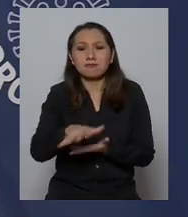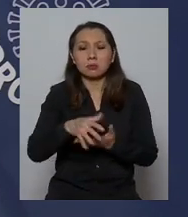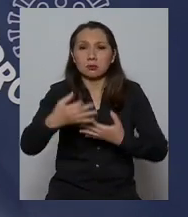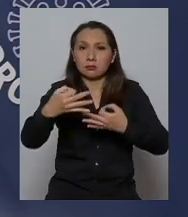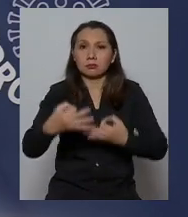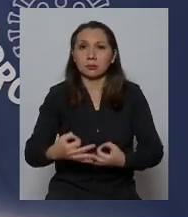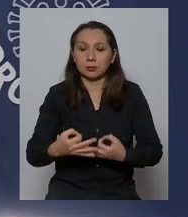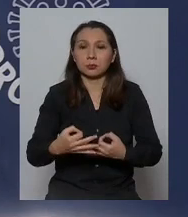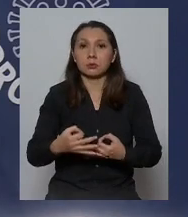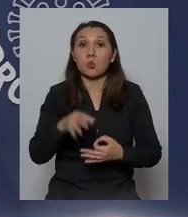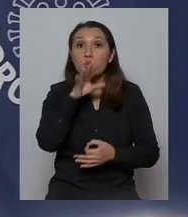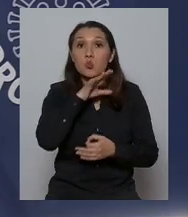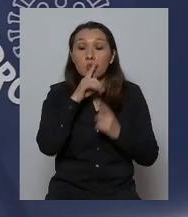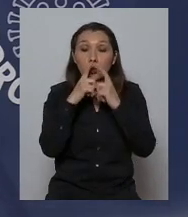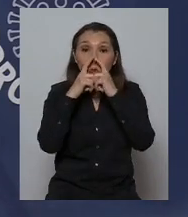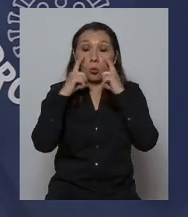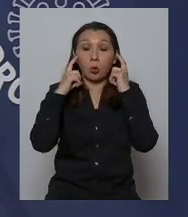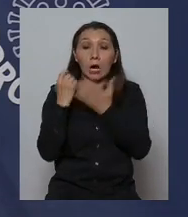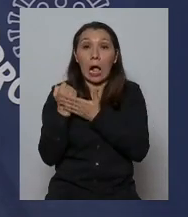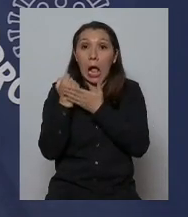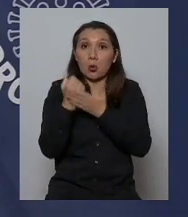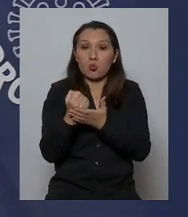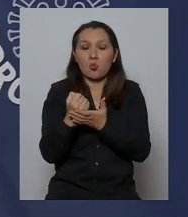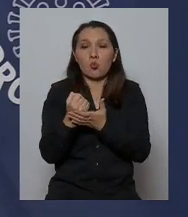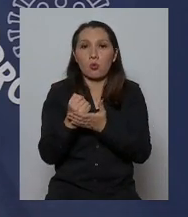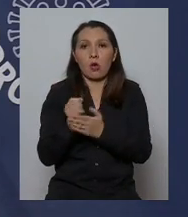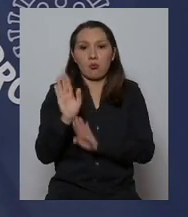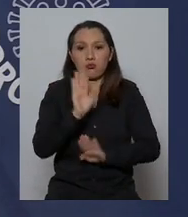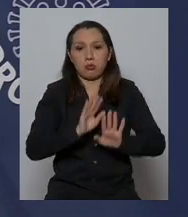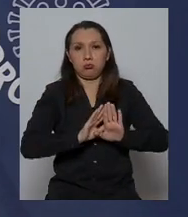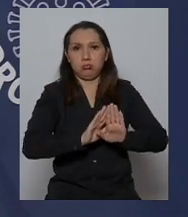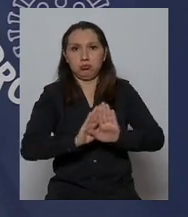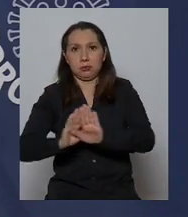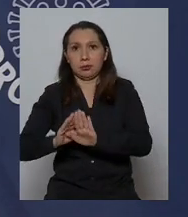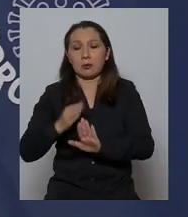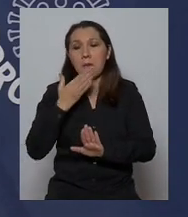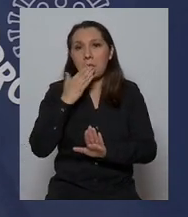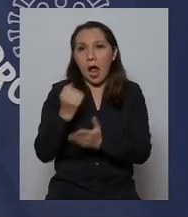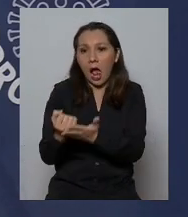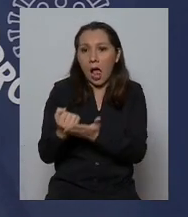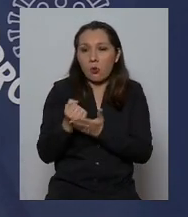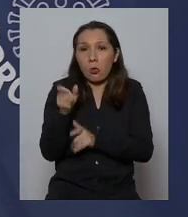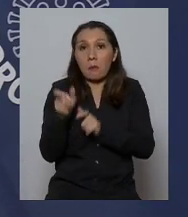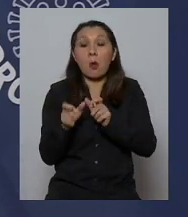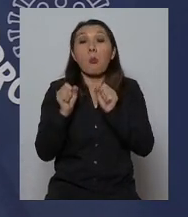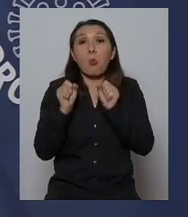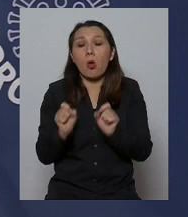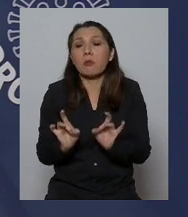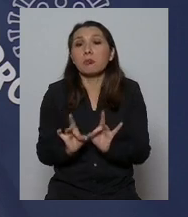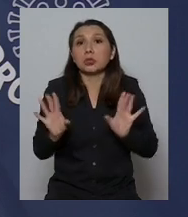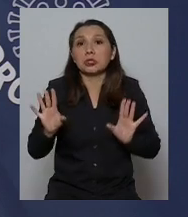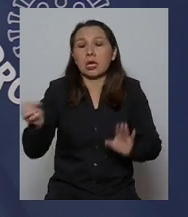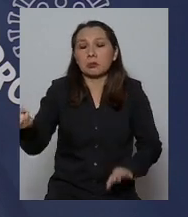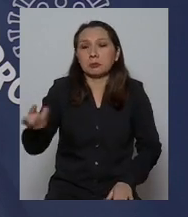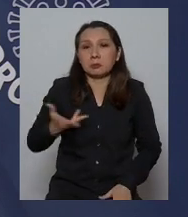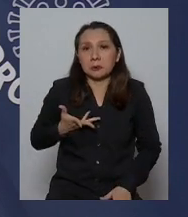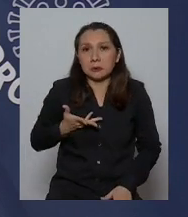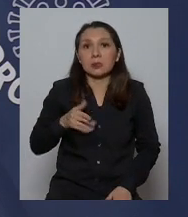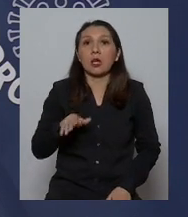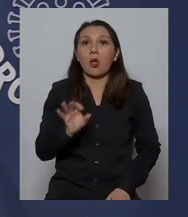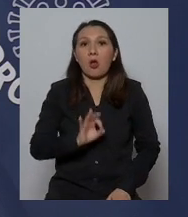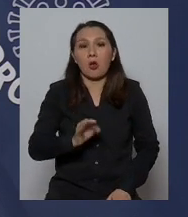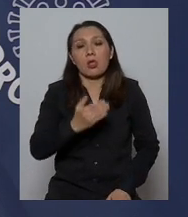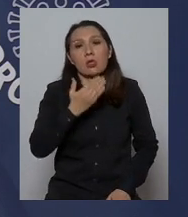efectivamente el uso de mascarilla resulta protector para personas que pueden infectarse y también